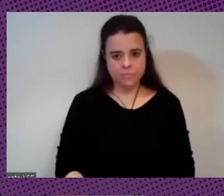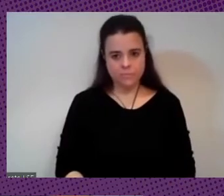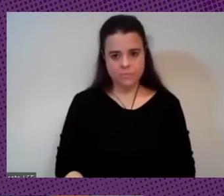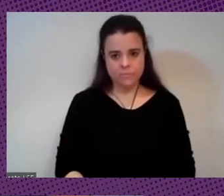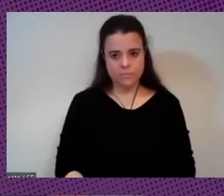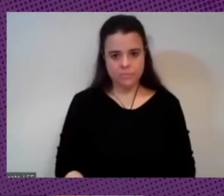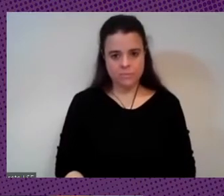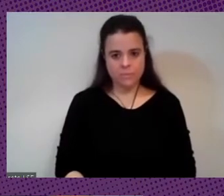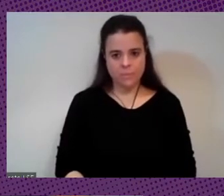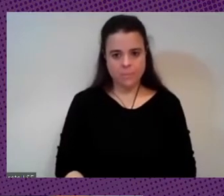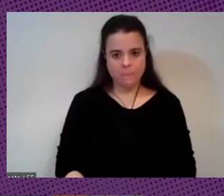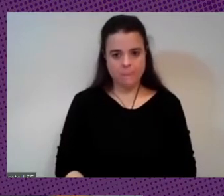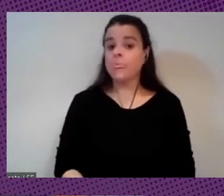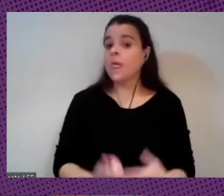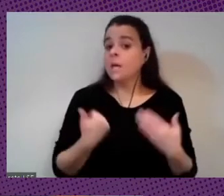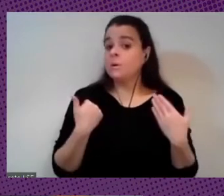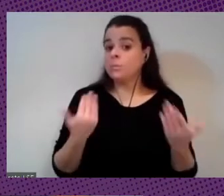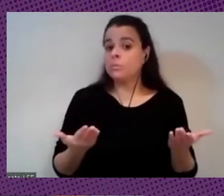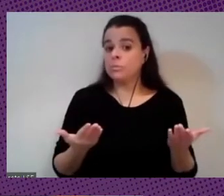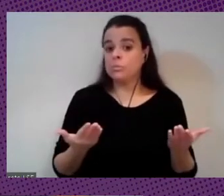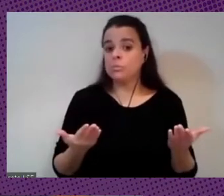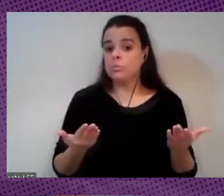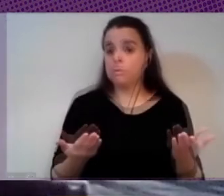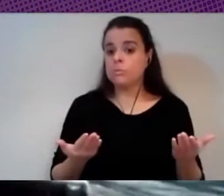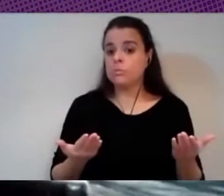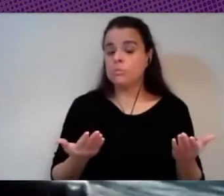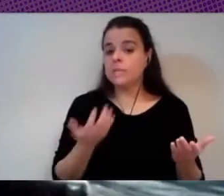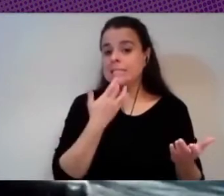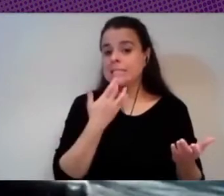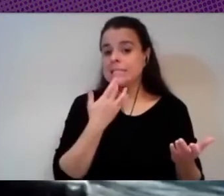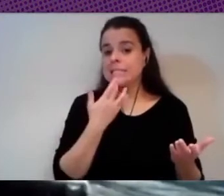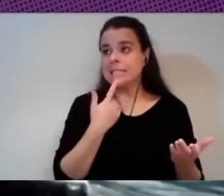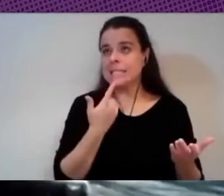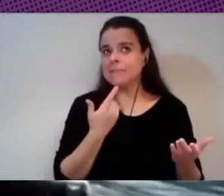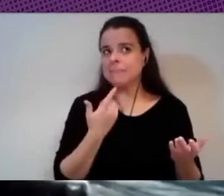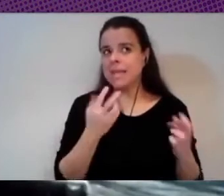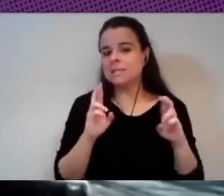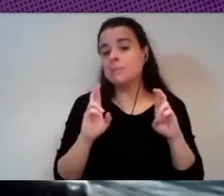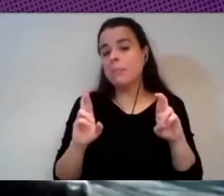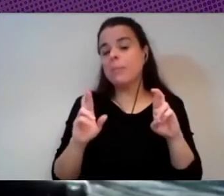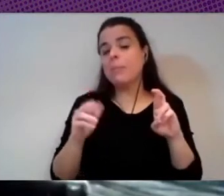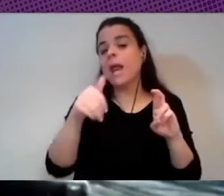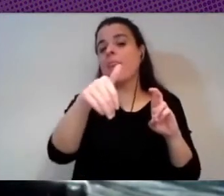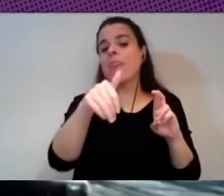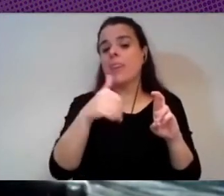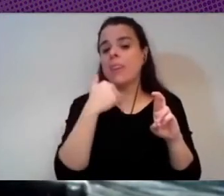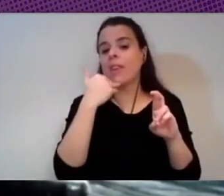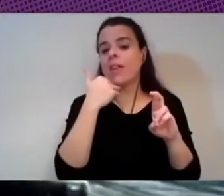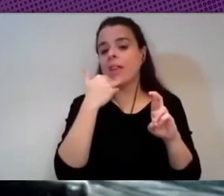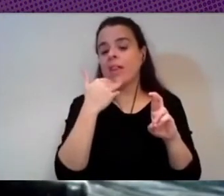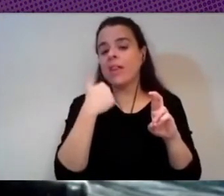bueno si si dices algo de esperanza igual para no ser demasiado